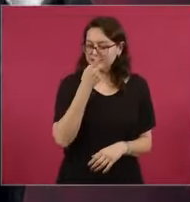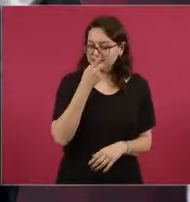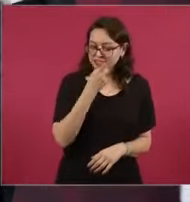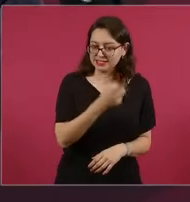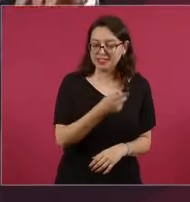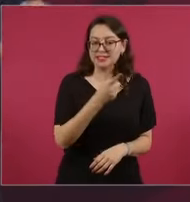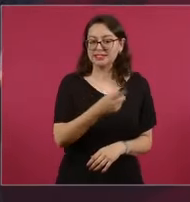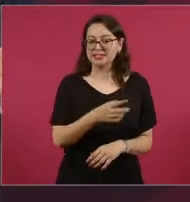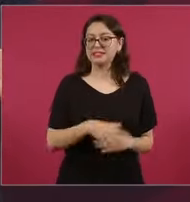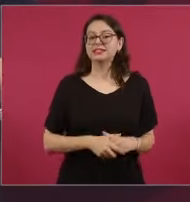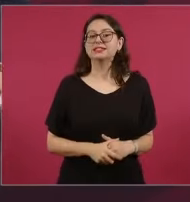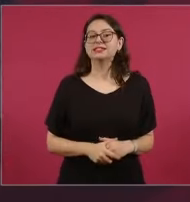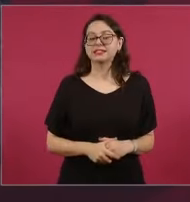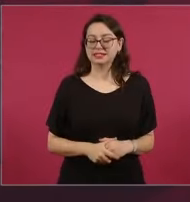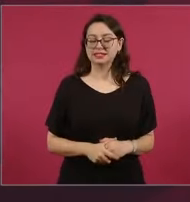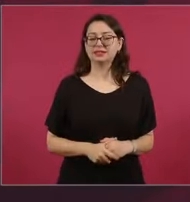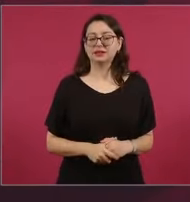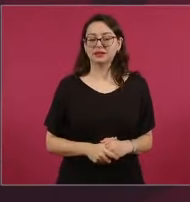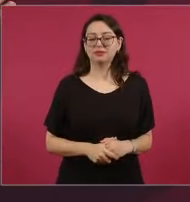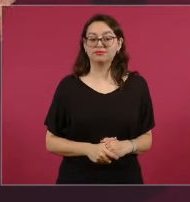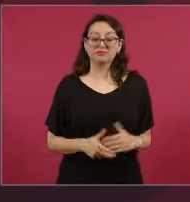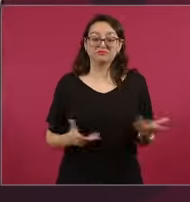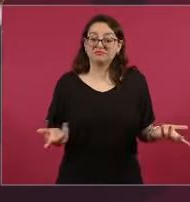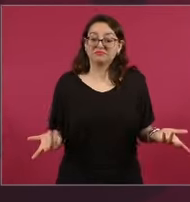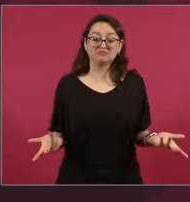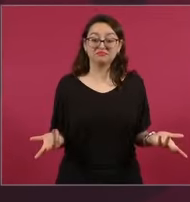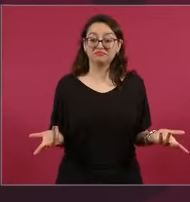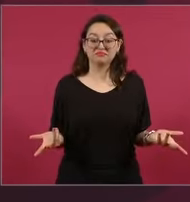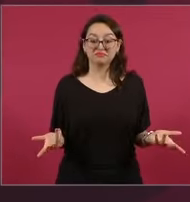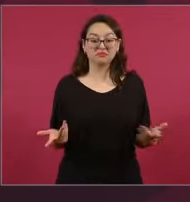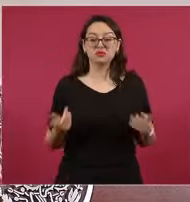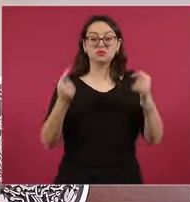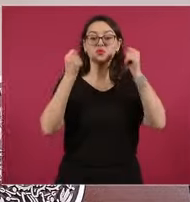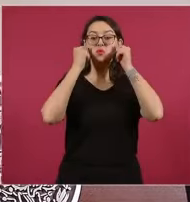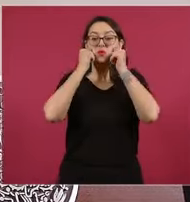nos pasaron a afectar, a dañar.